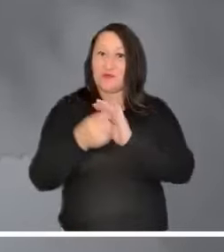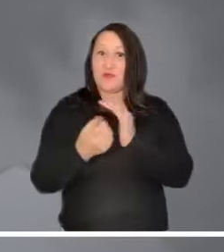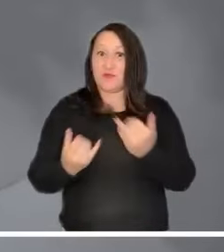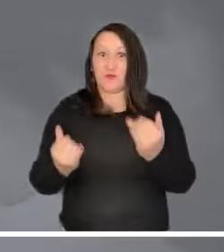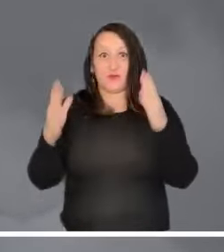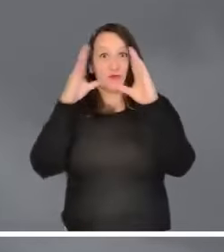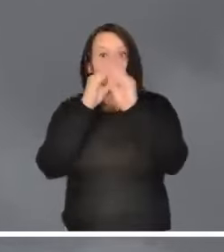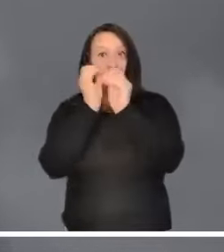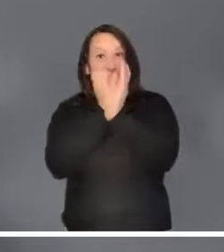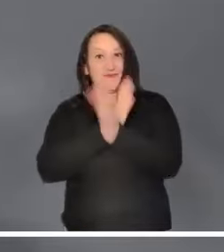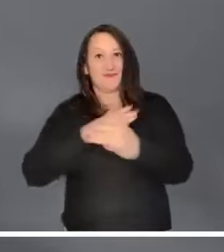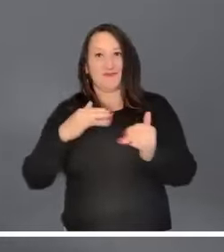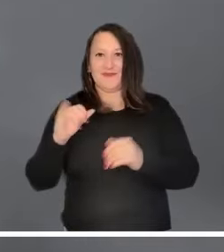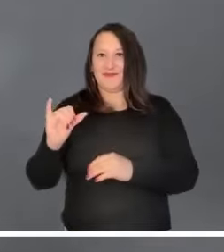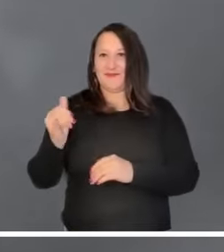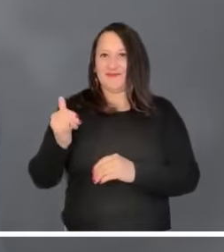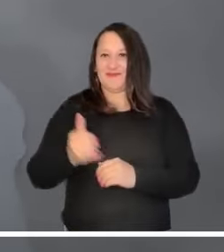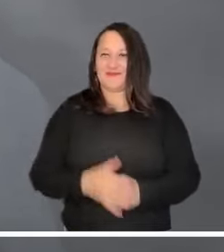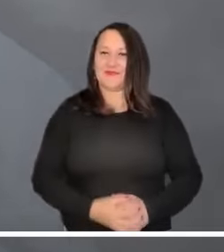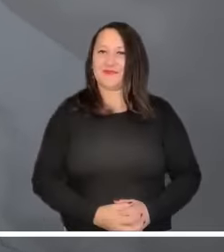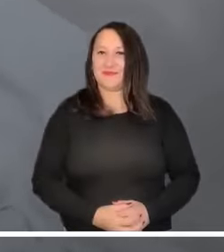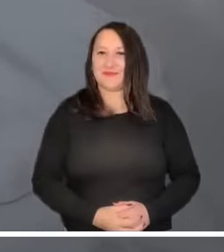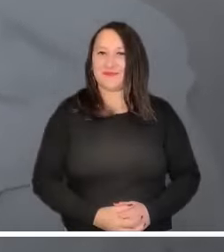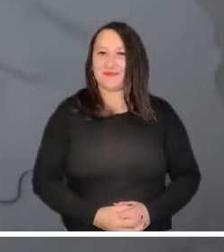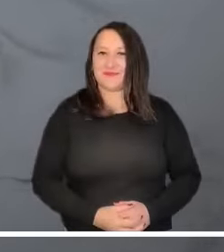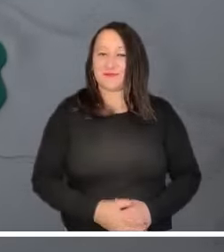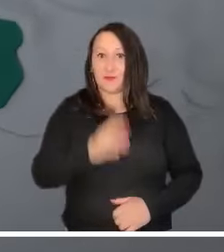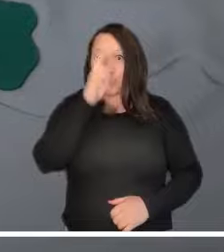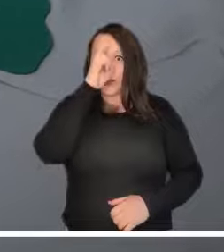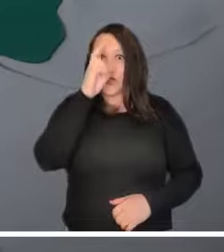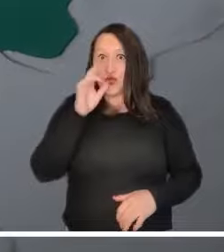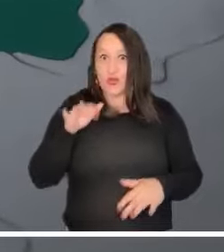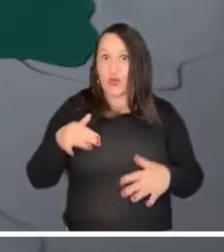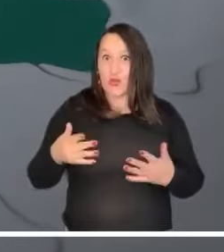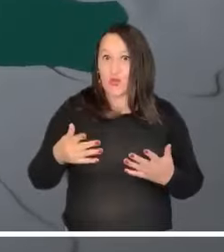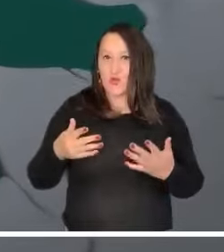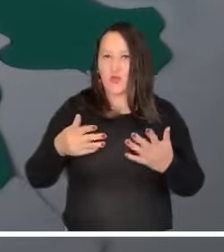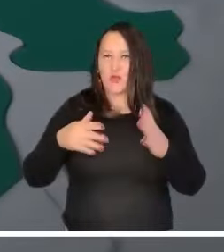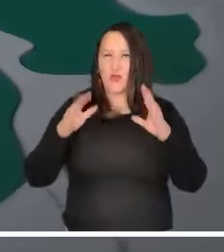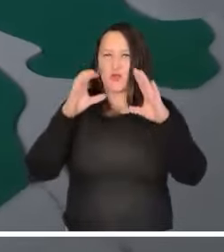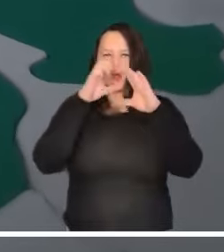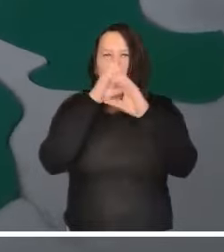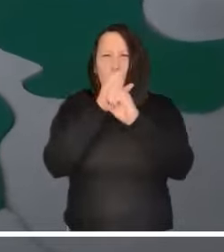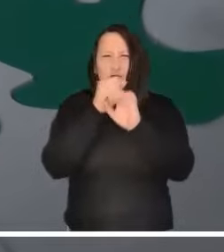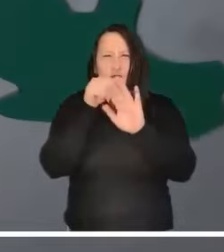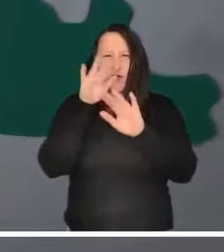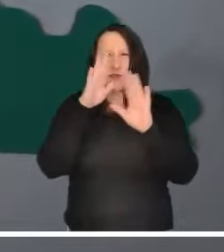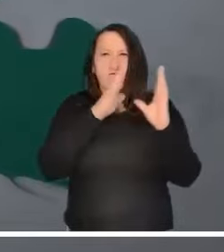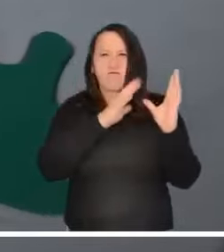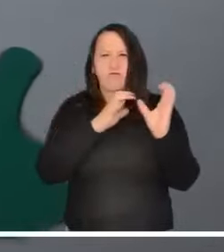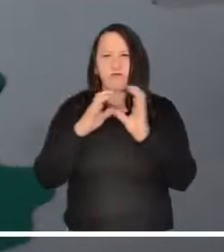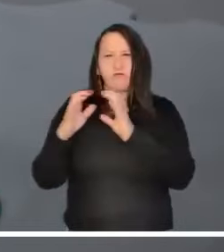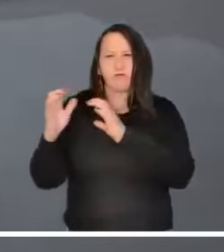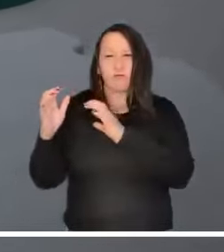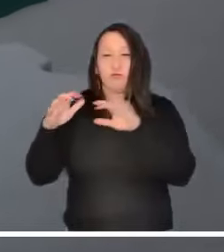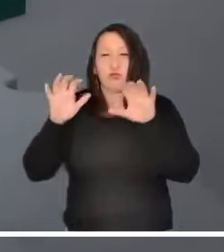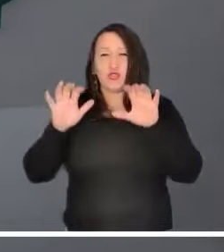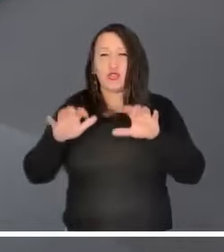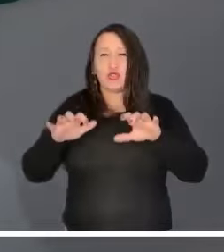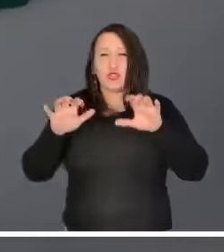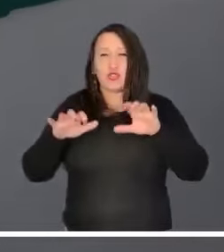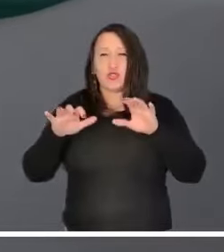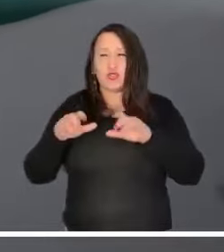En el norte nos preparamos para una noche mayormente nublada. Las lluvias se repartirán entre Córdoba, Sucre,